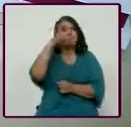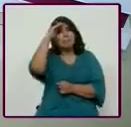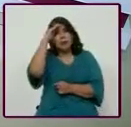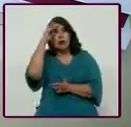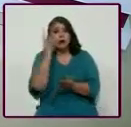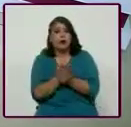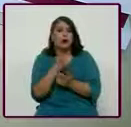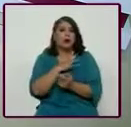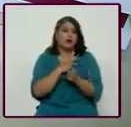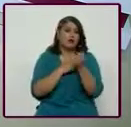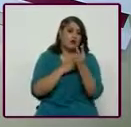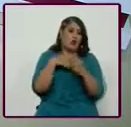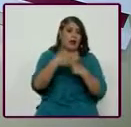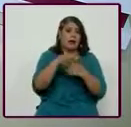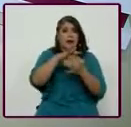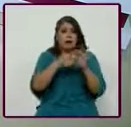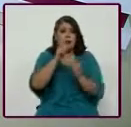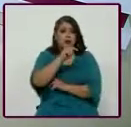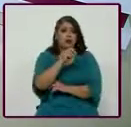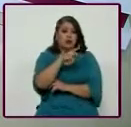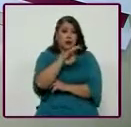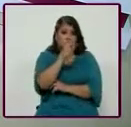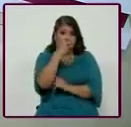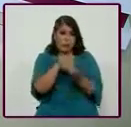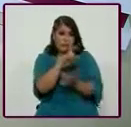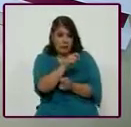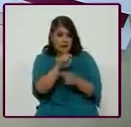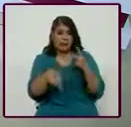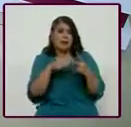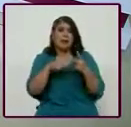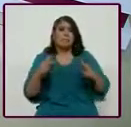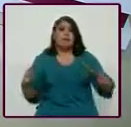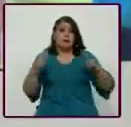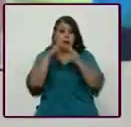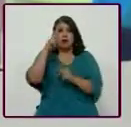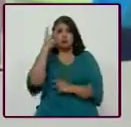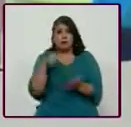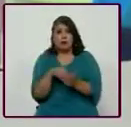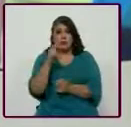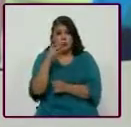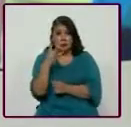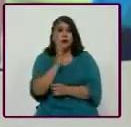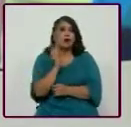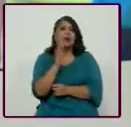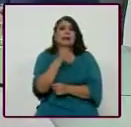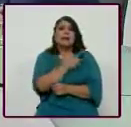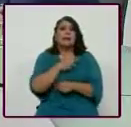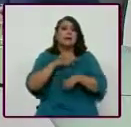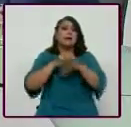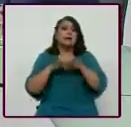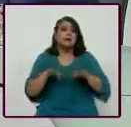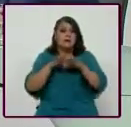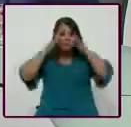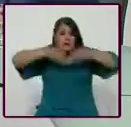Juegos Olímpicos, el de TOCA 2020 y el de París 2024, sino fundamentalmente